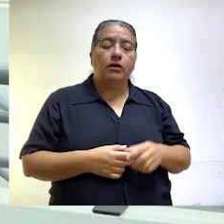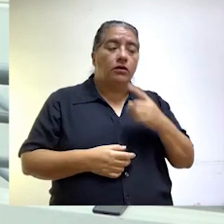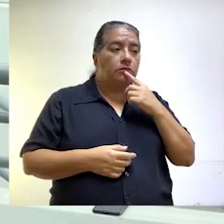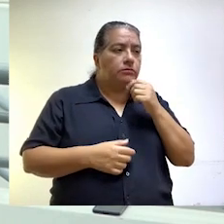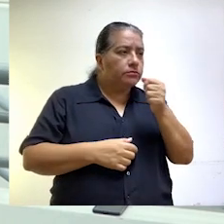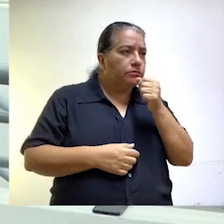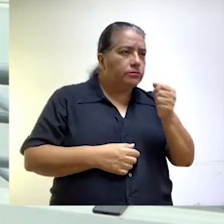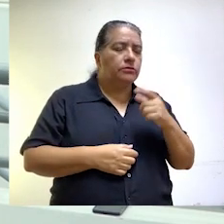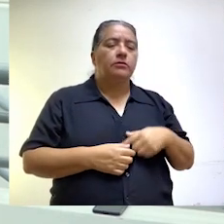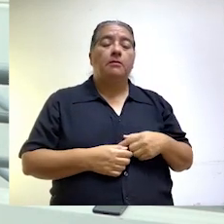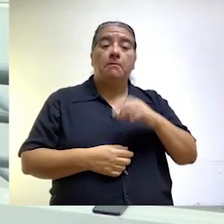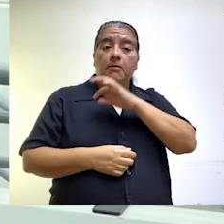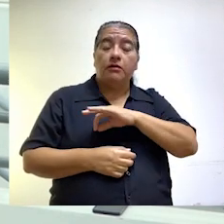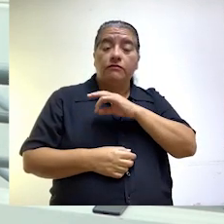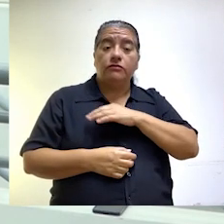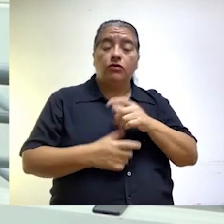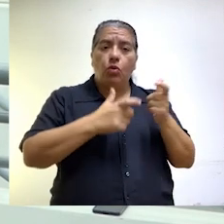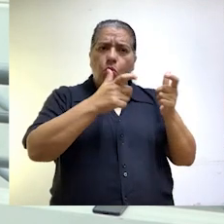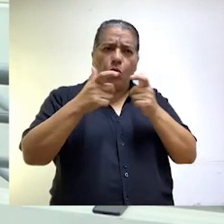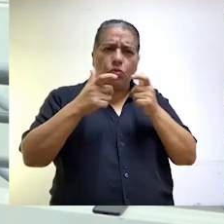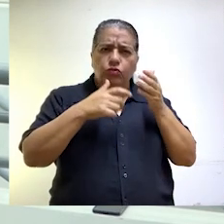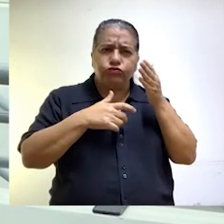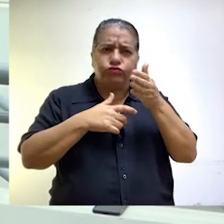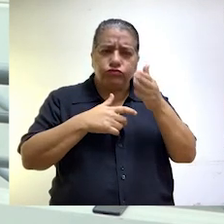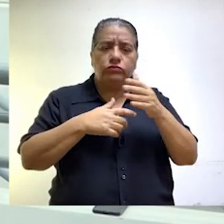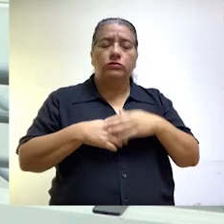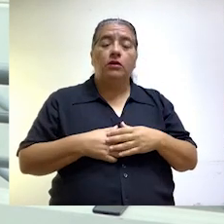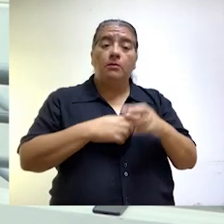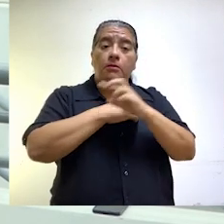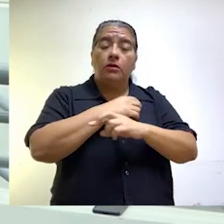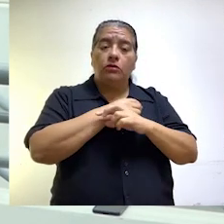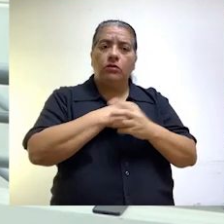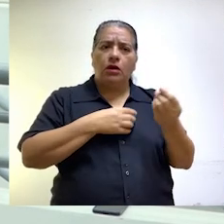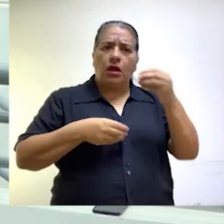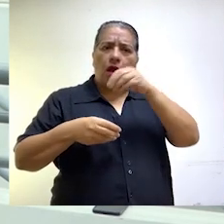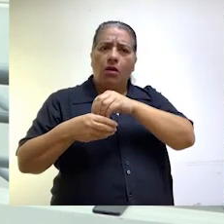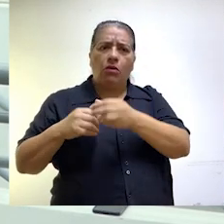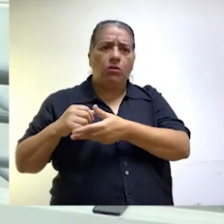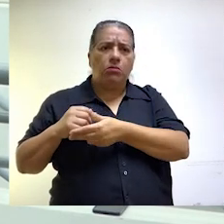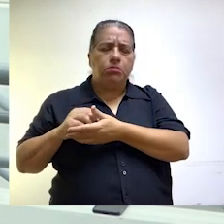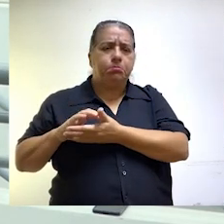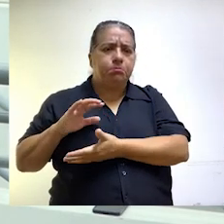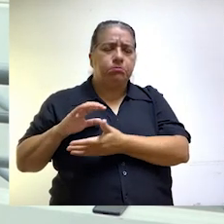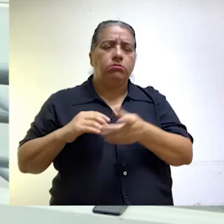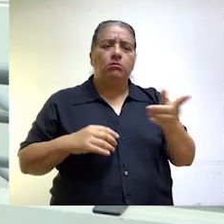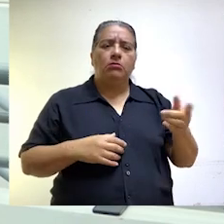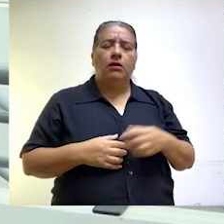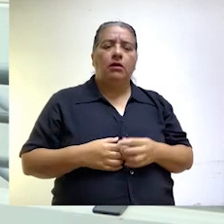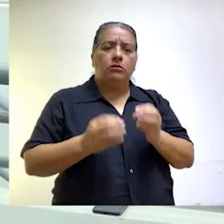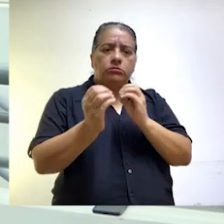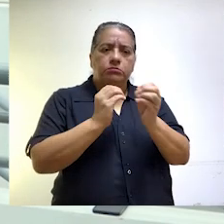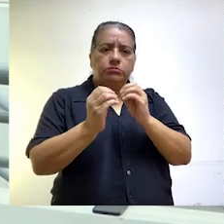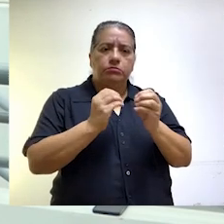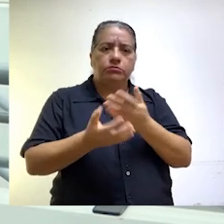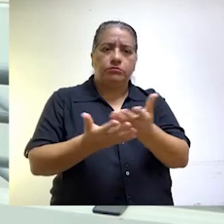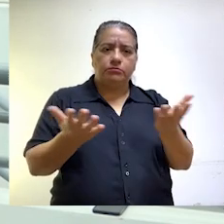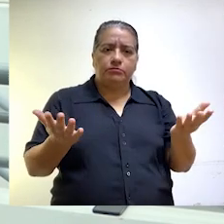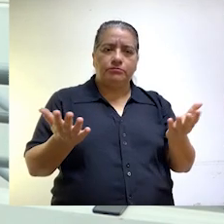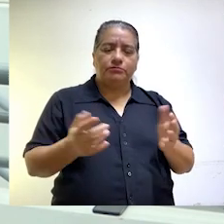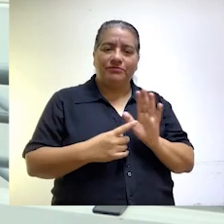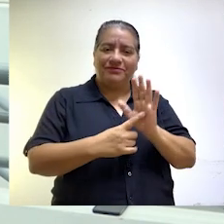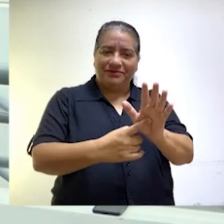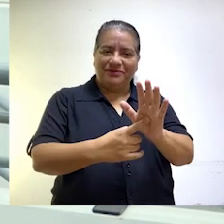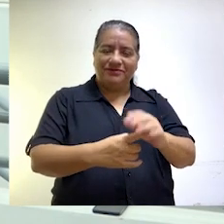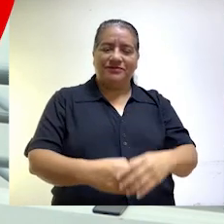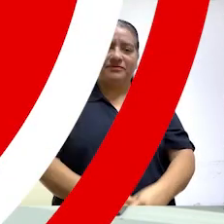veamos una entrevista sobre los beneficios del control concurrente al país y el ahorro que le ha generado al Estado su implementación. Adelante con el programa.